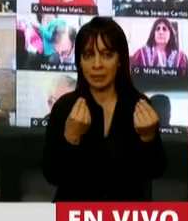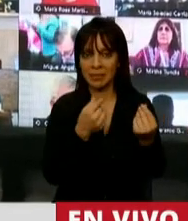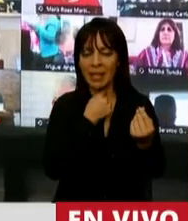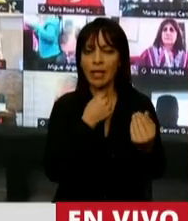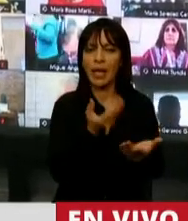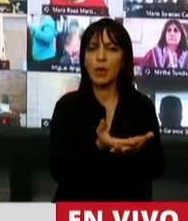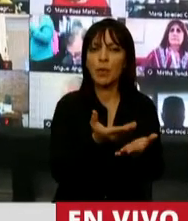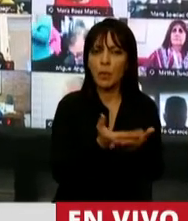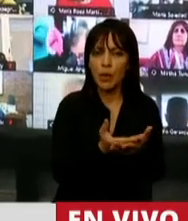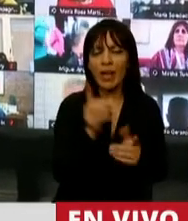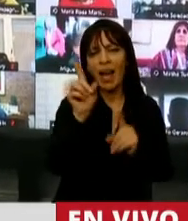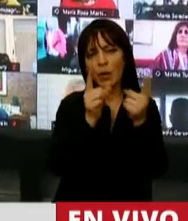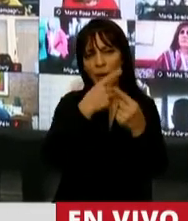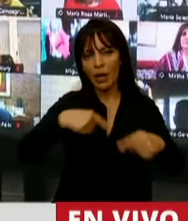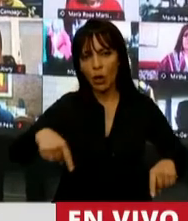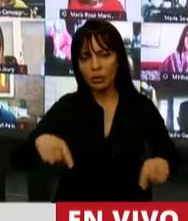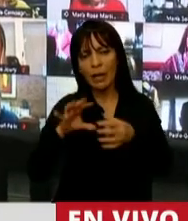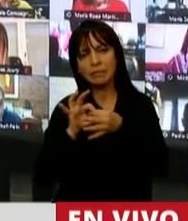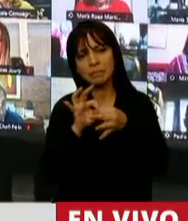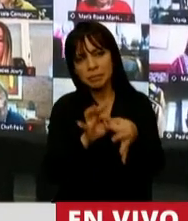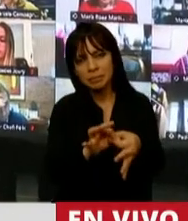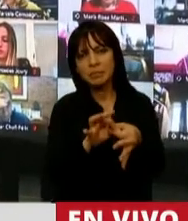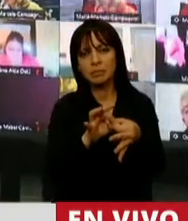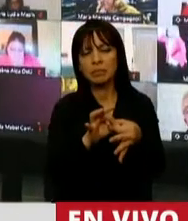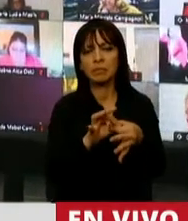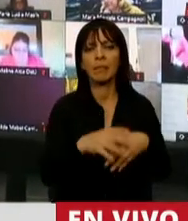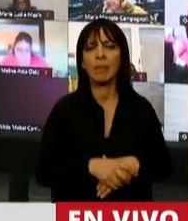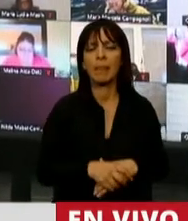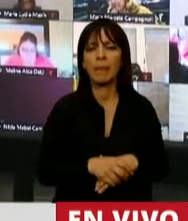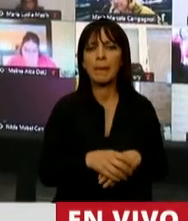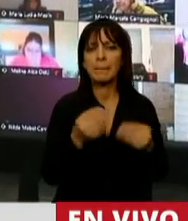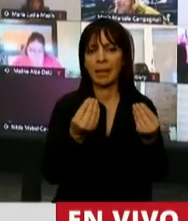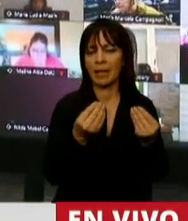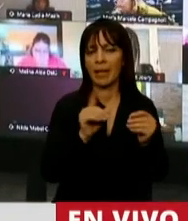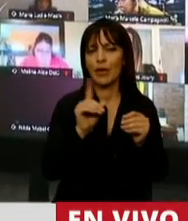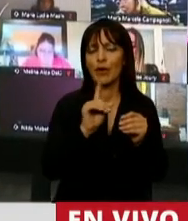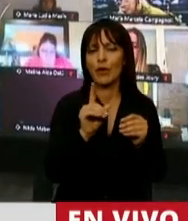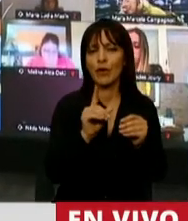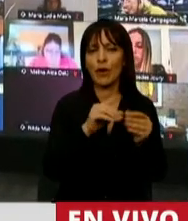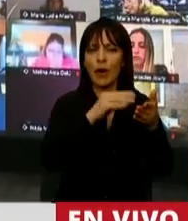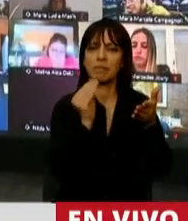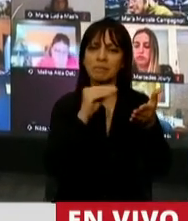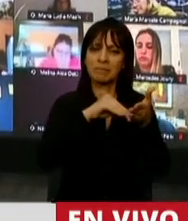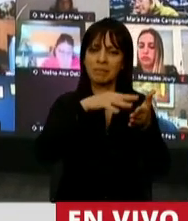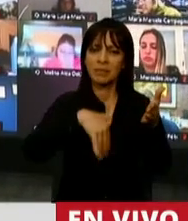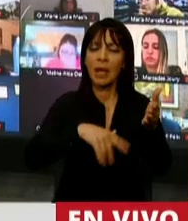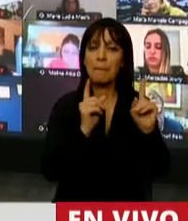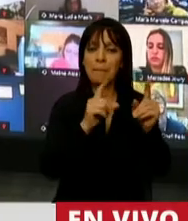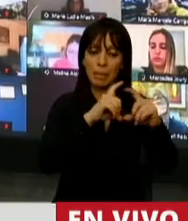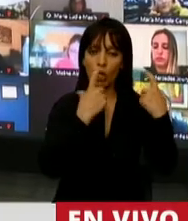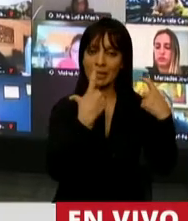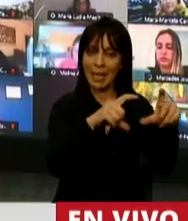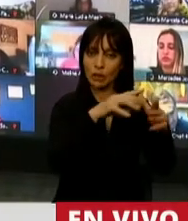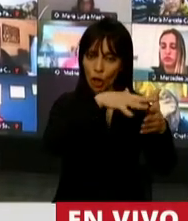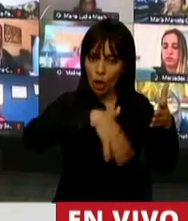algunas cosas que tienen que ver con la amplitud para que no sea solamente como está redactado en el texto